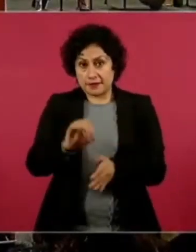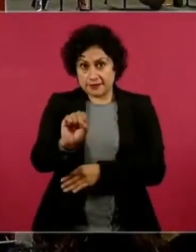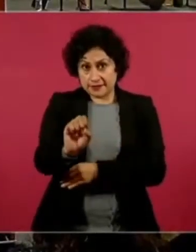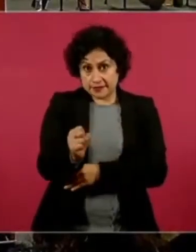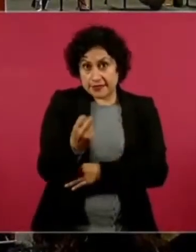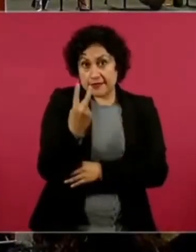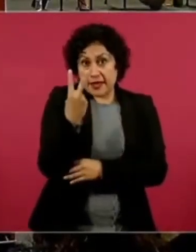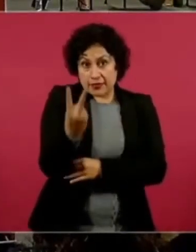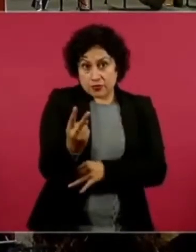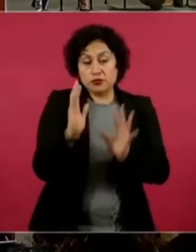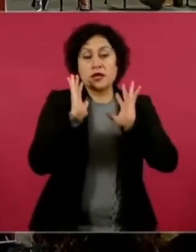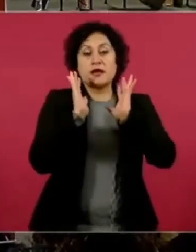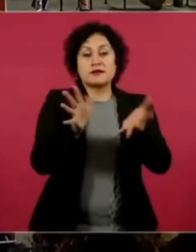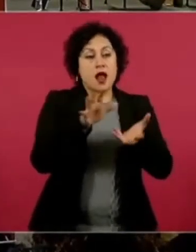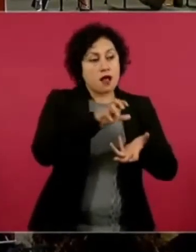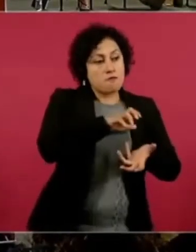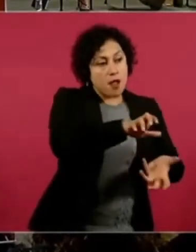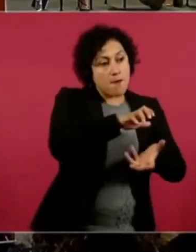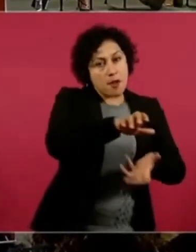básicas.